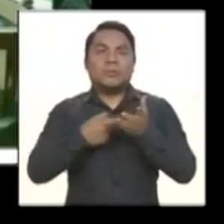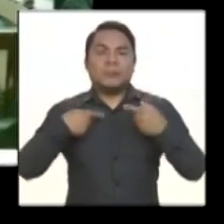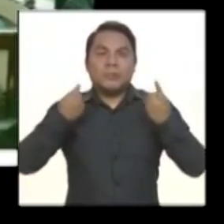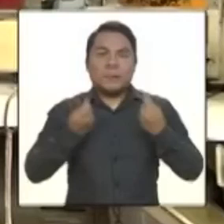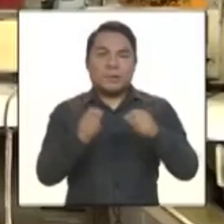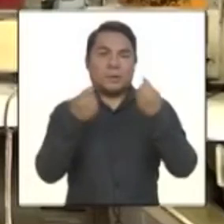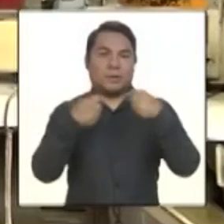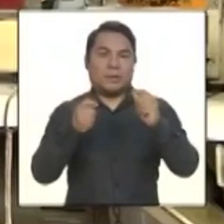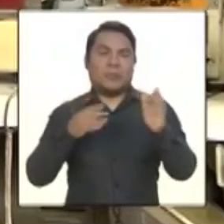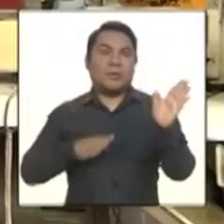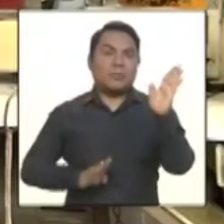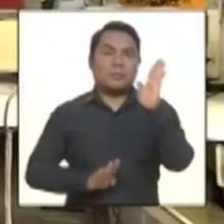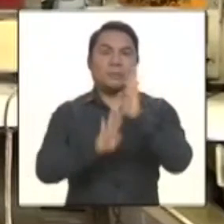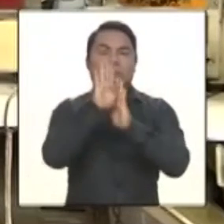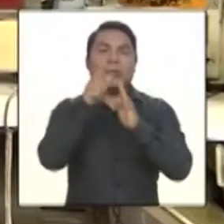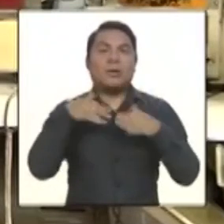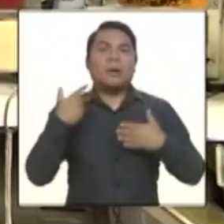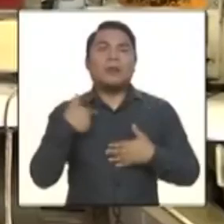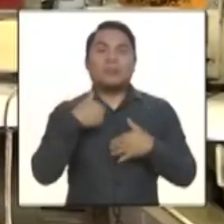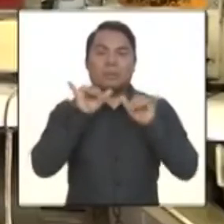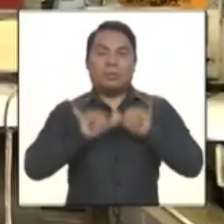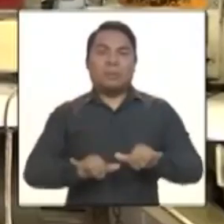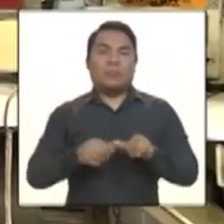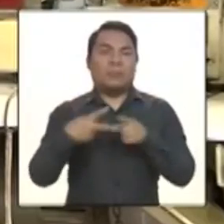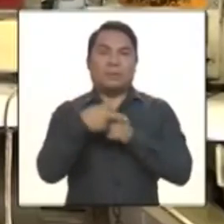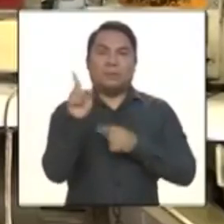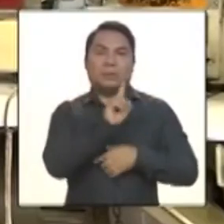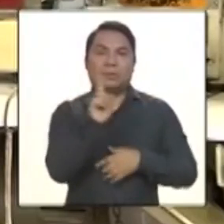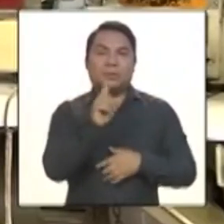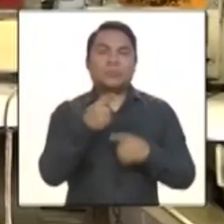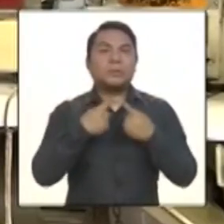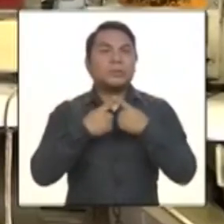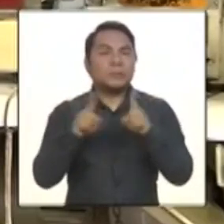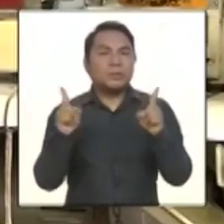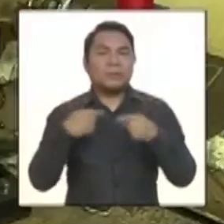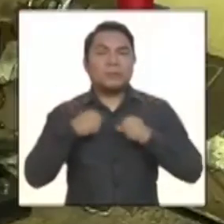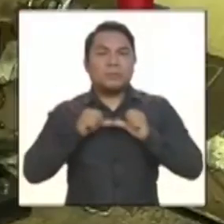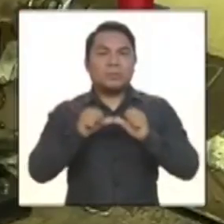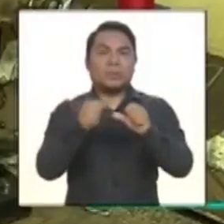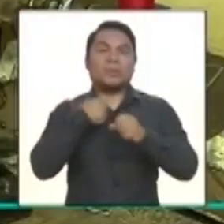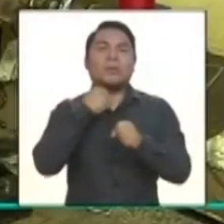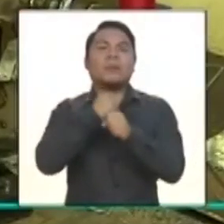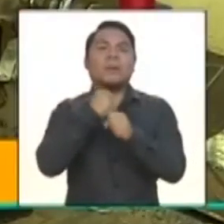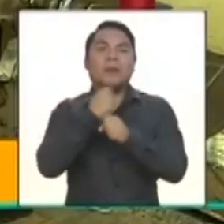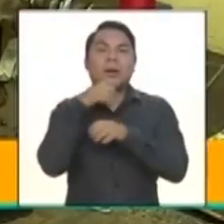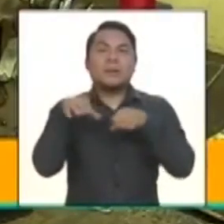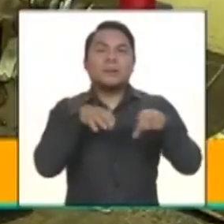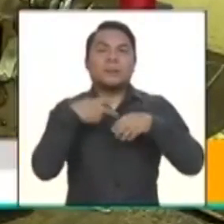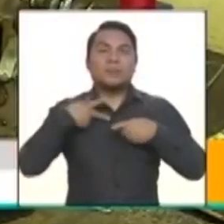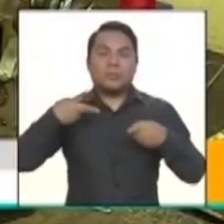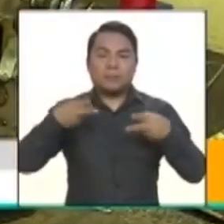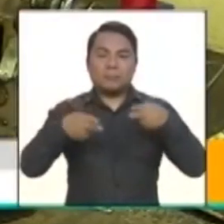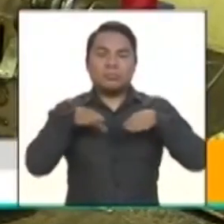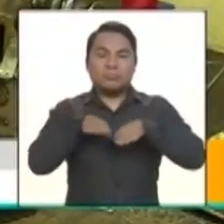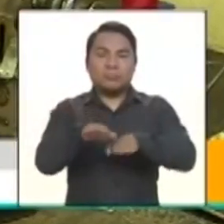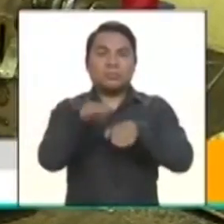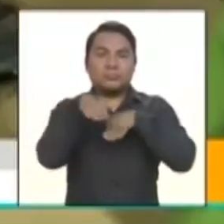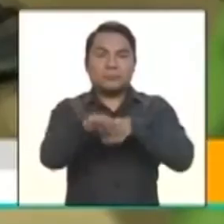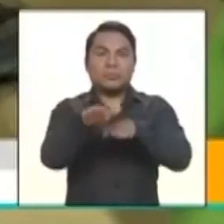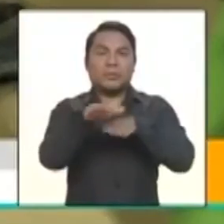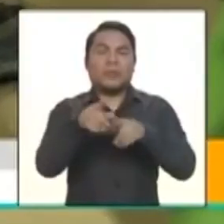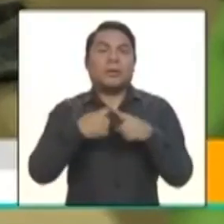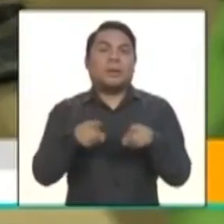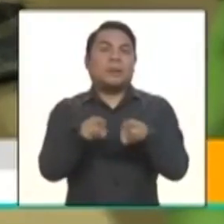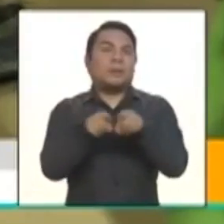a no quedarme así nomás, sino trabajo haciendo costura y estoy